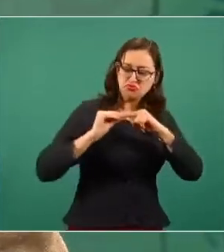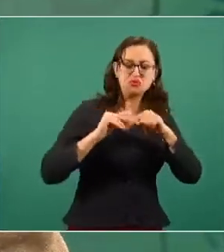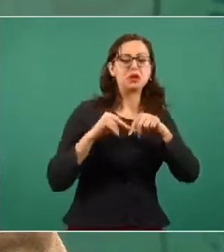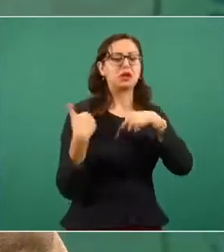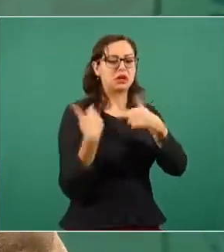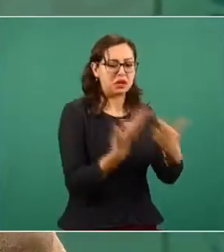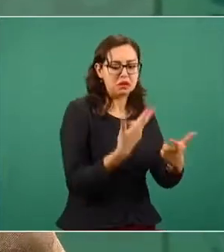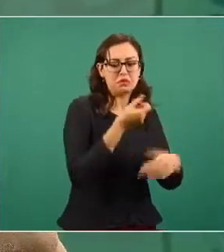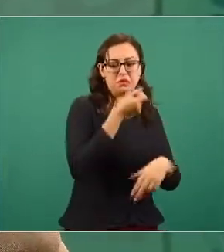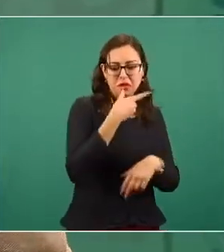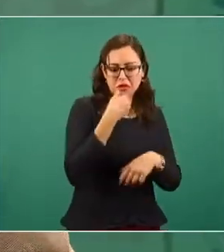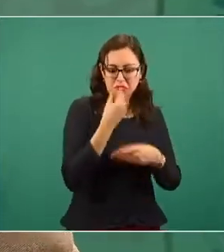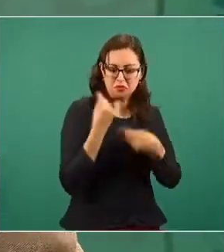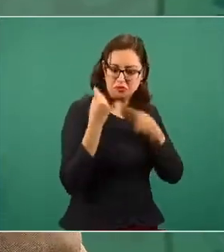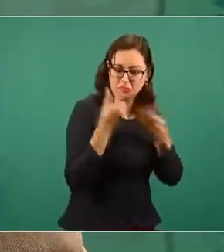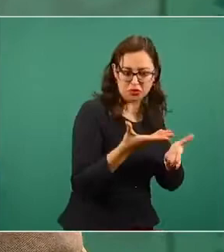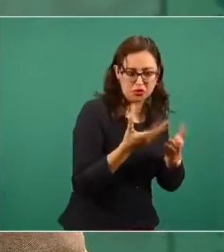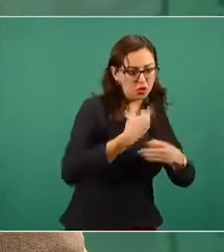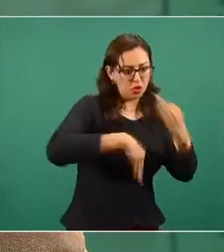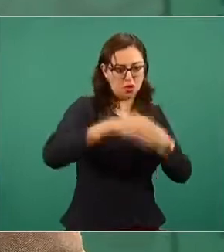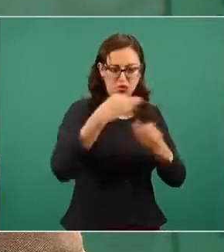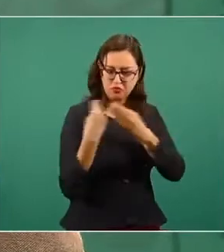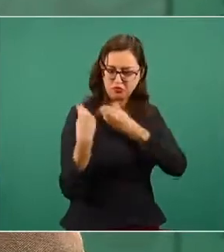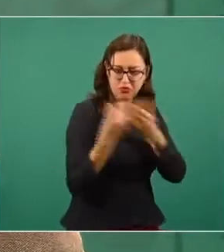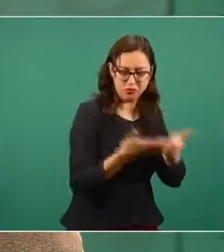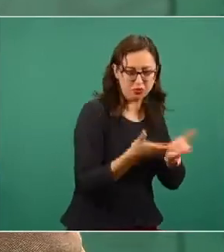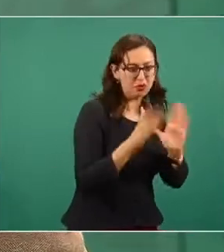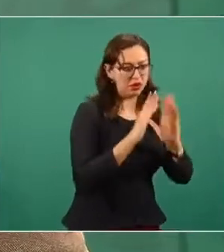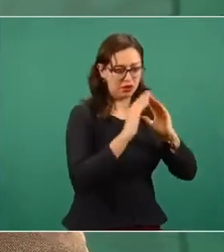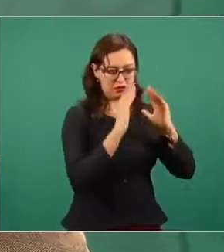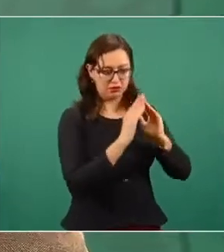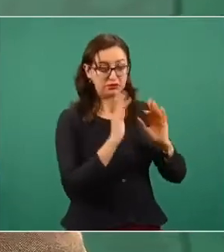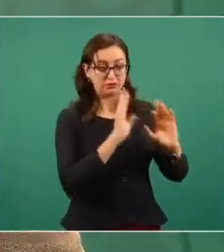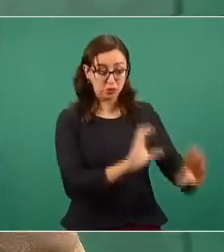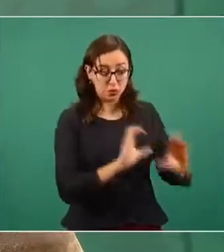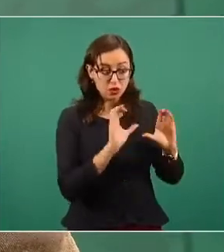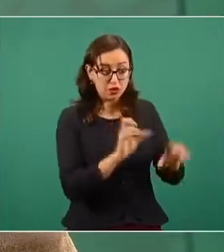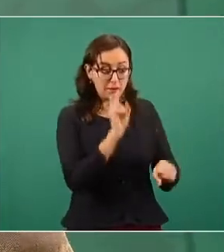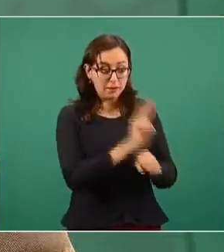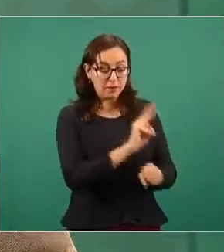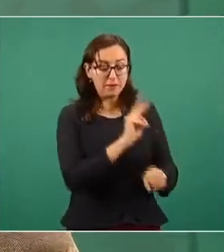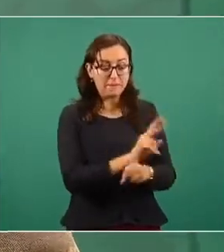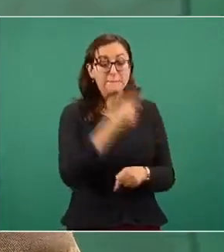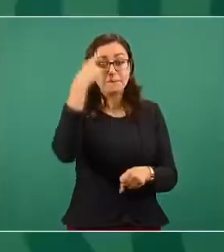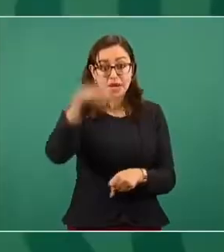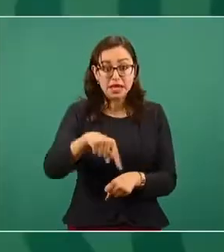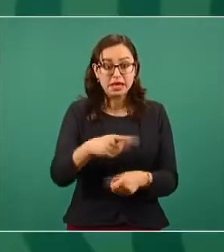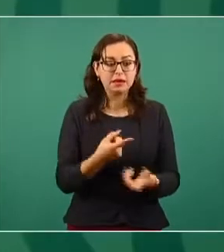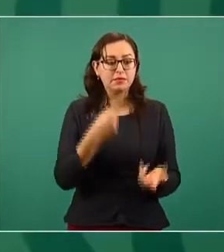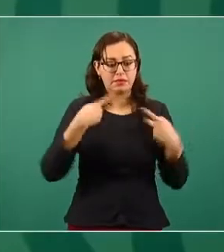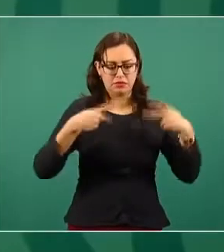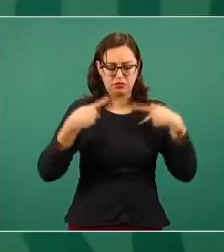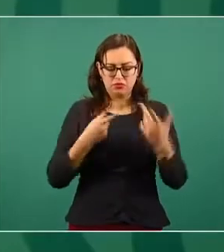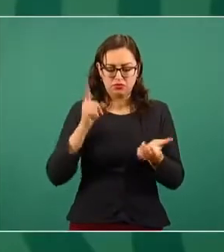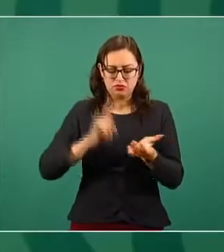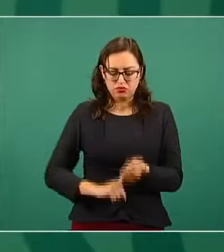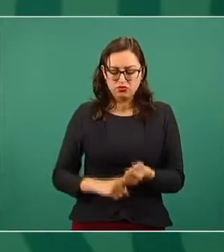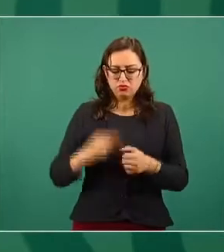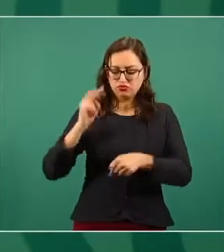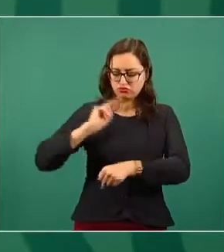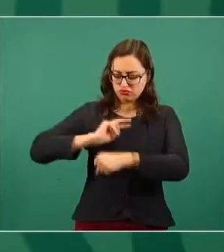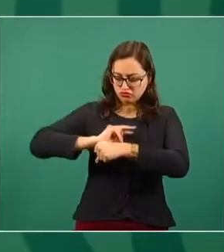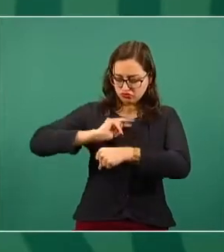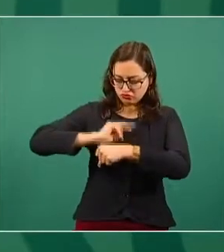Esto nos permite dos cosas. Primero, evitar que este proceso inflamatorio ocurra